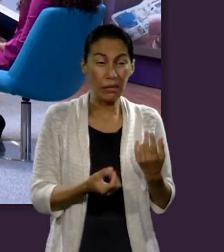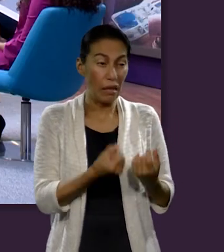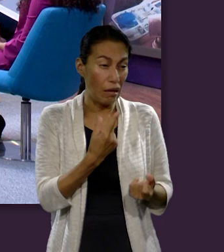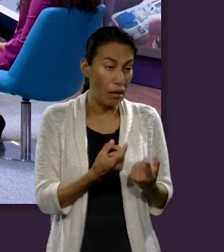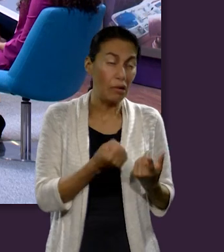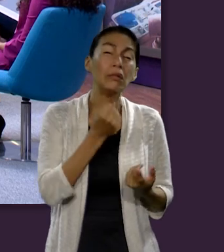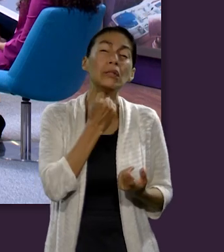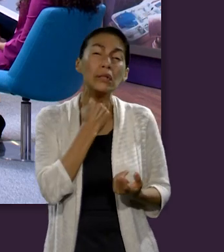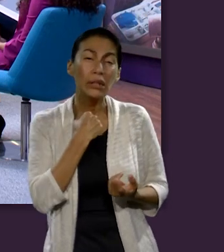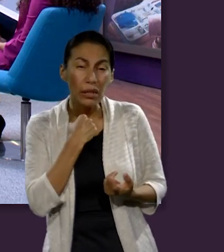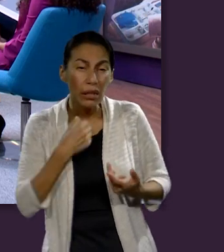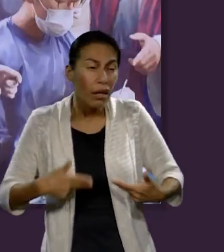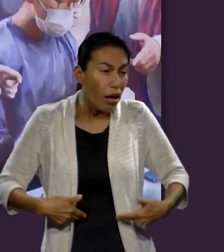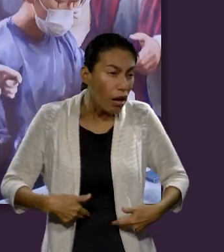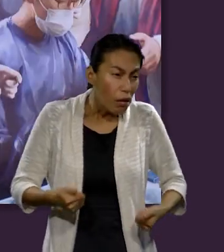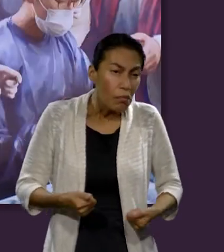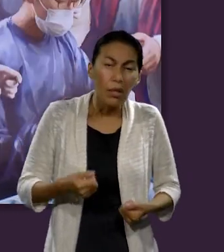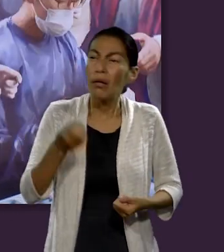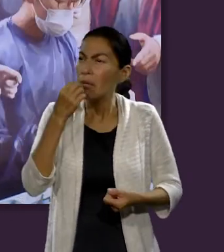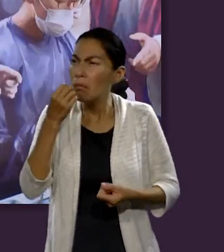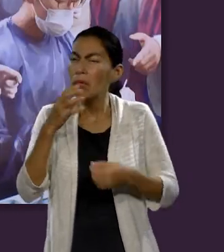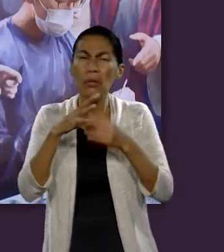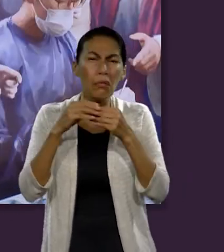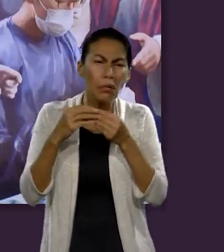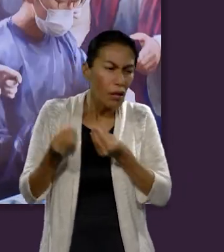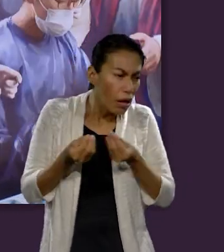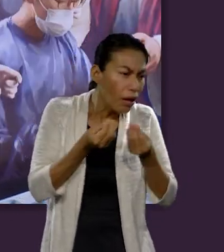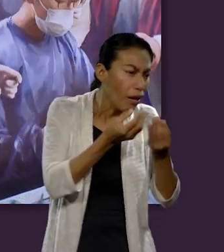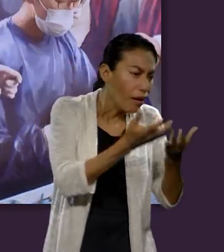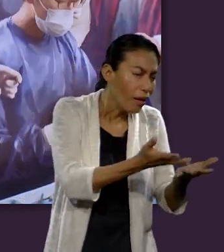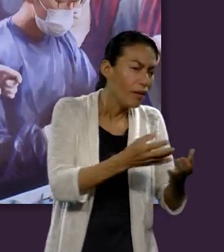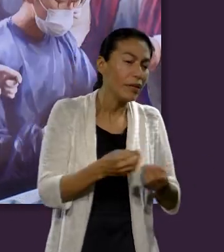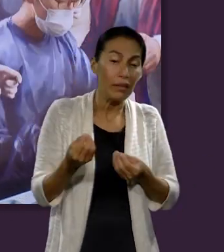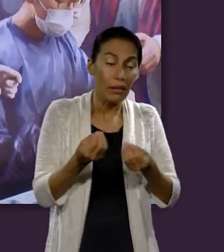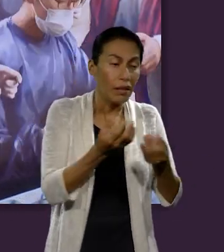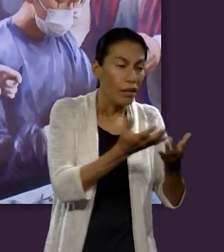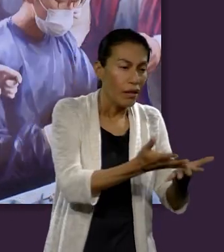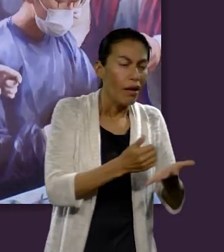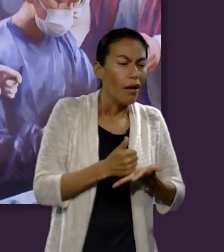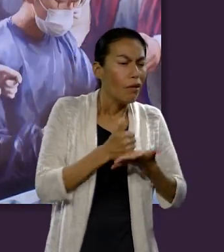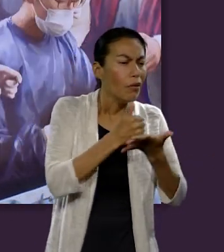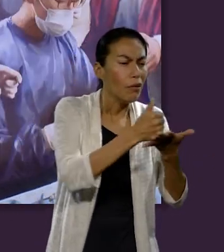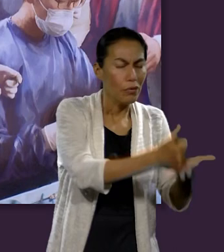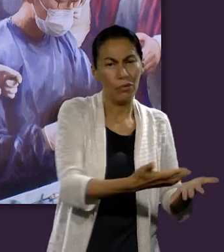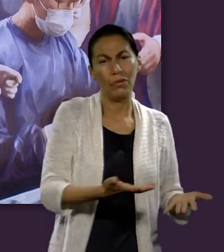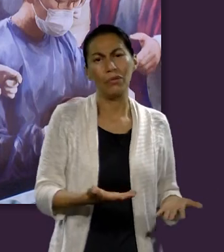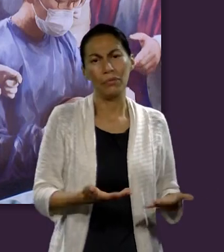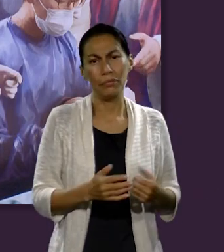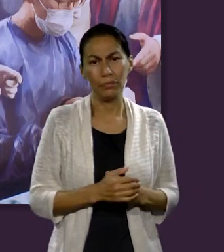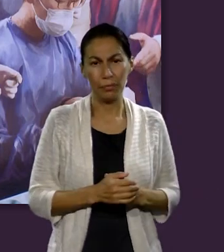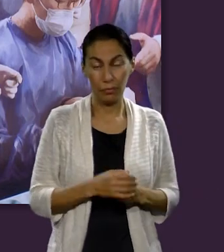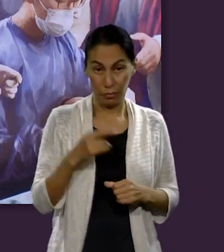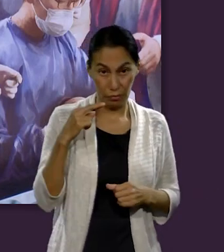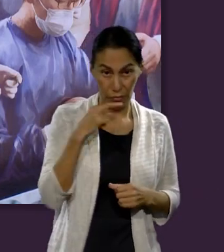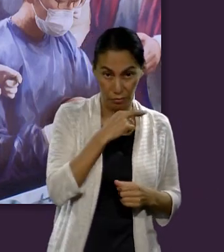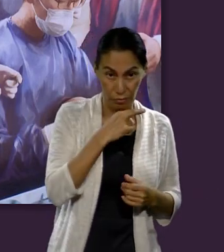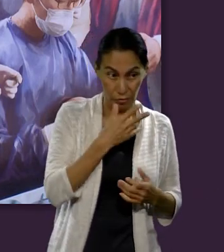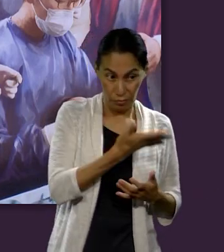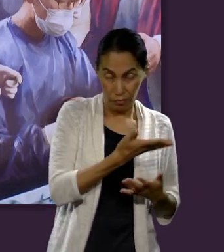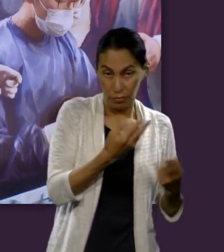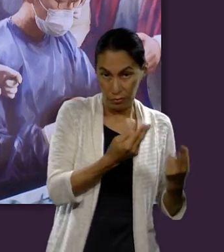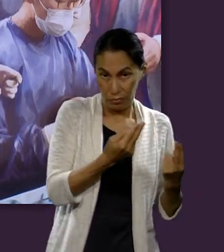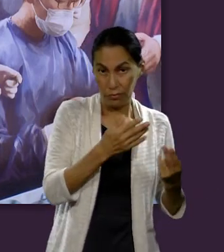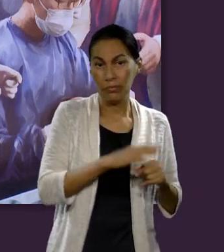necesidad física, tiene sed o tiene hambre, conseguirles frutas, conseguirles cierto tipo de ayuda